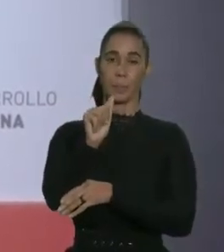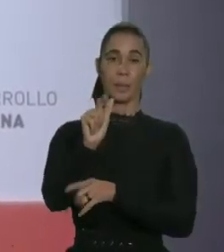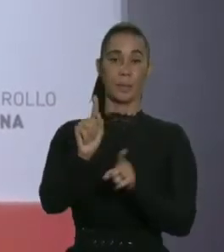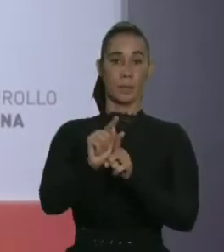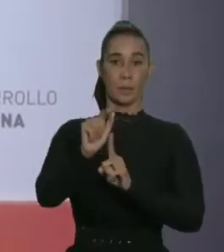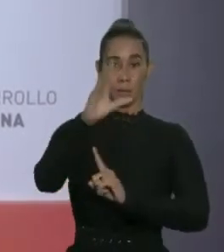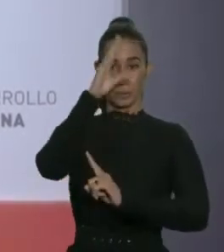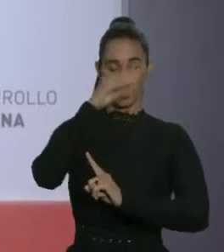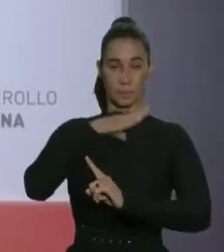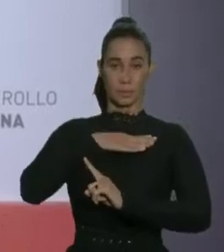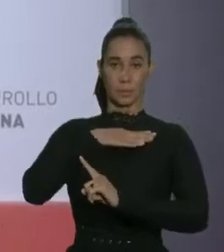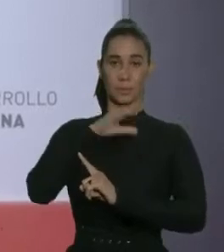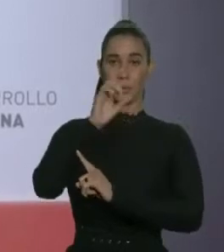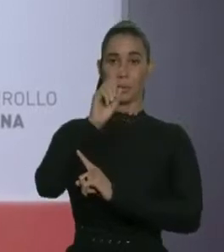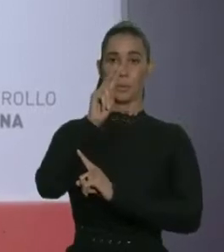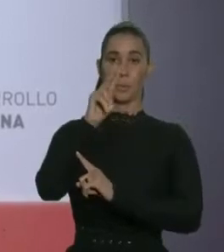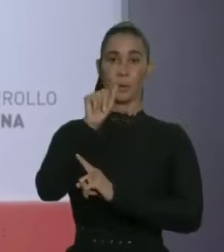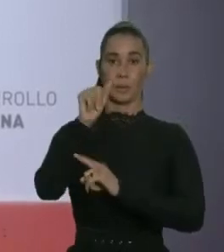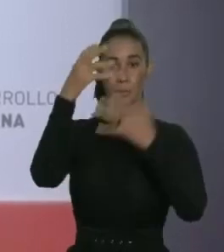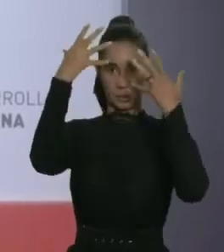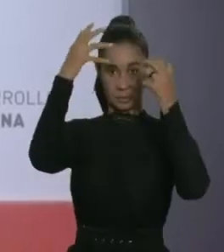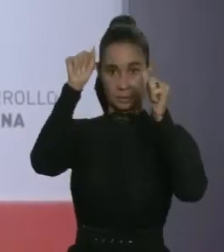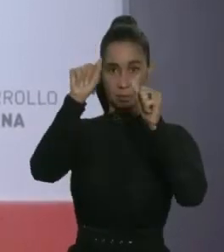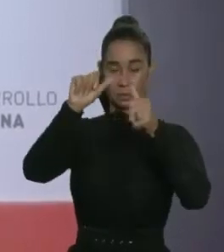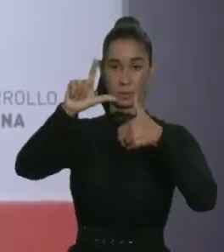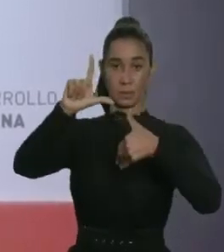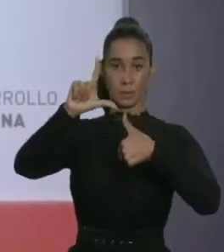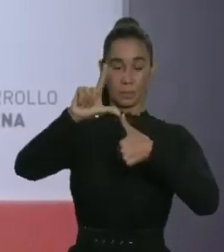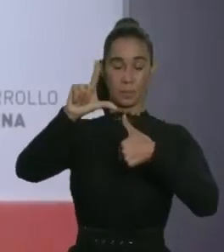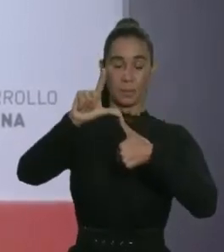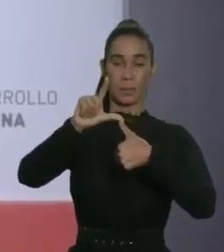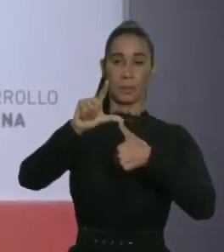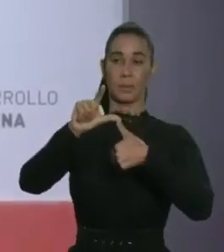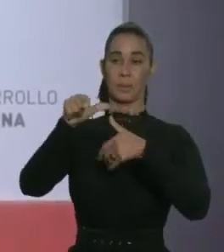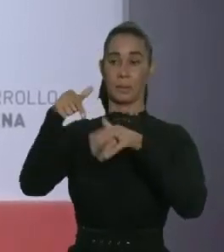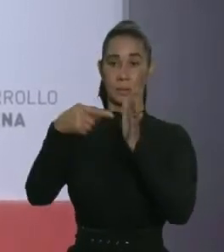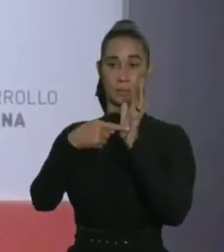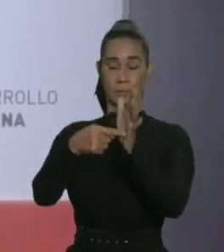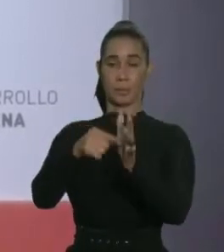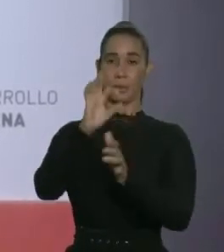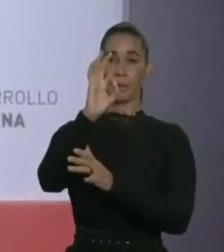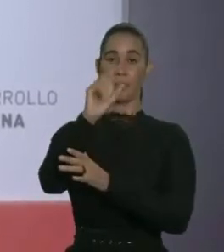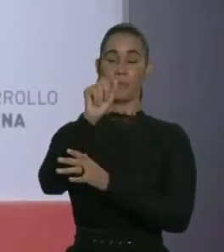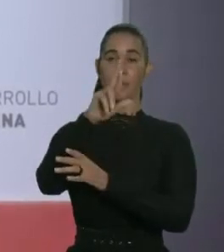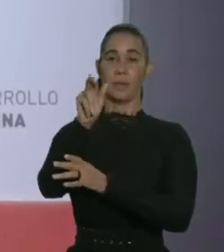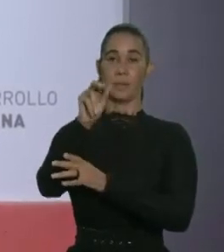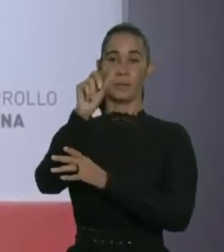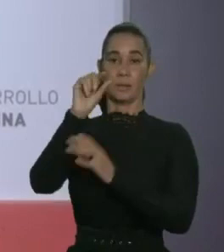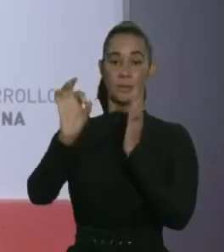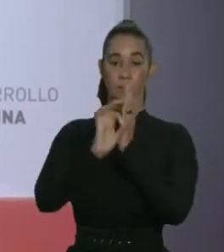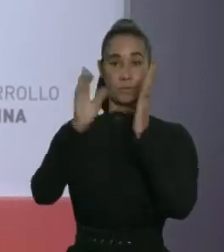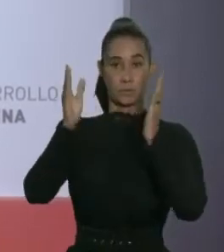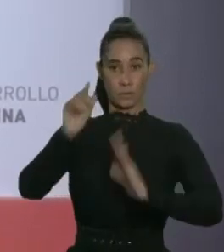y señor Andreu Martin, presidente de América Latina para Pfizer, funcionarios del gobierno,